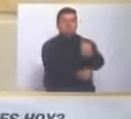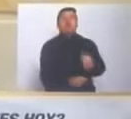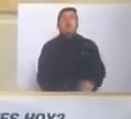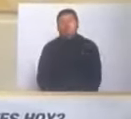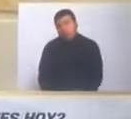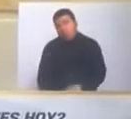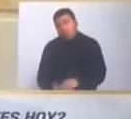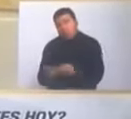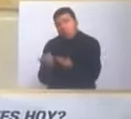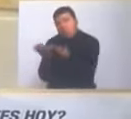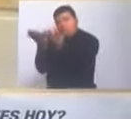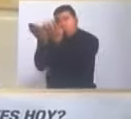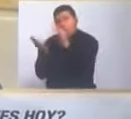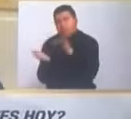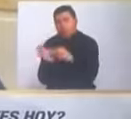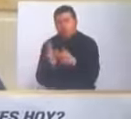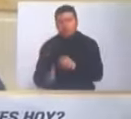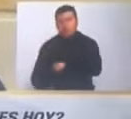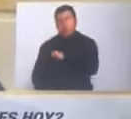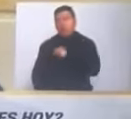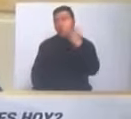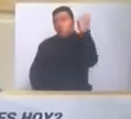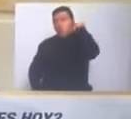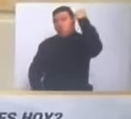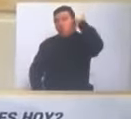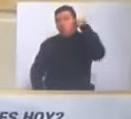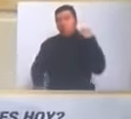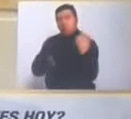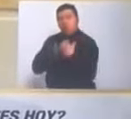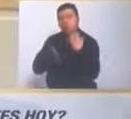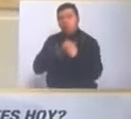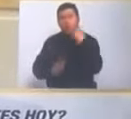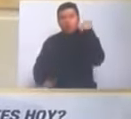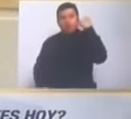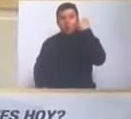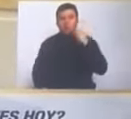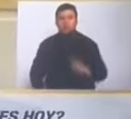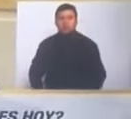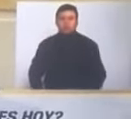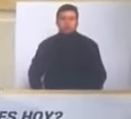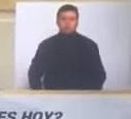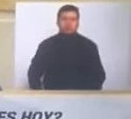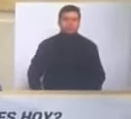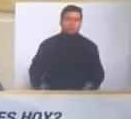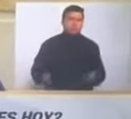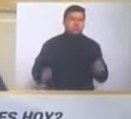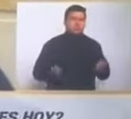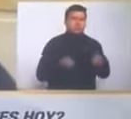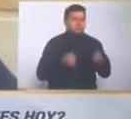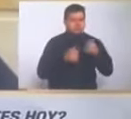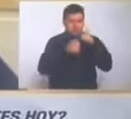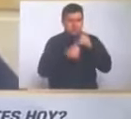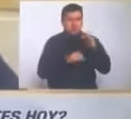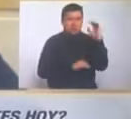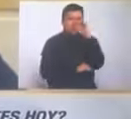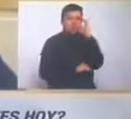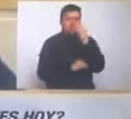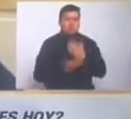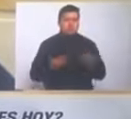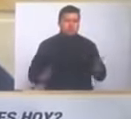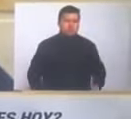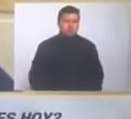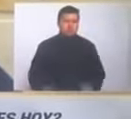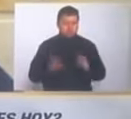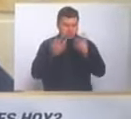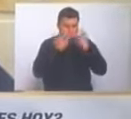a este país, COMSA y otras muchas más, como la salvación de la ingeniería colombiana y